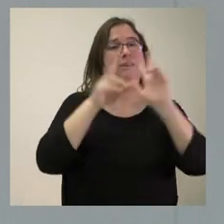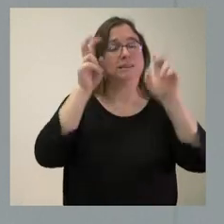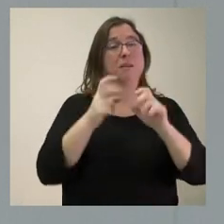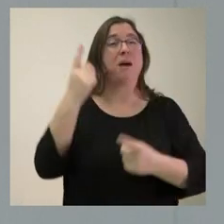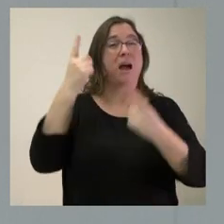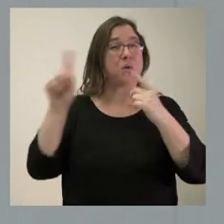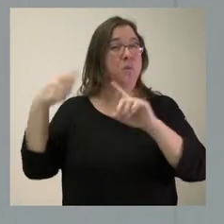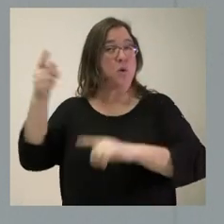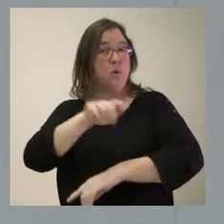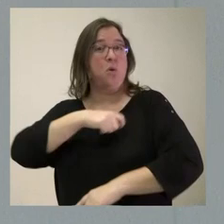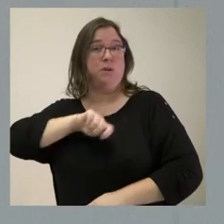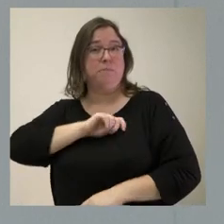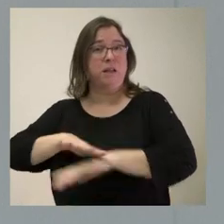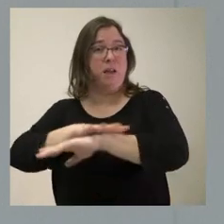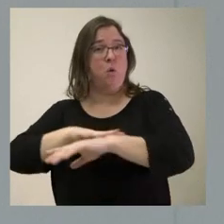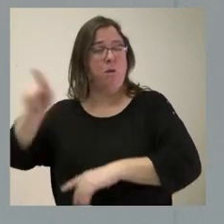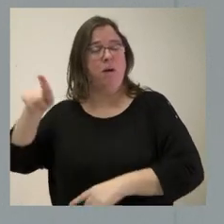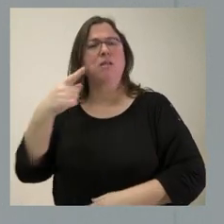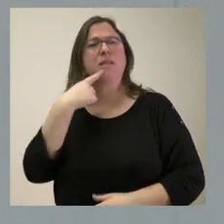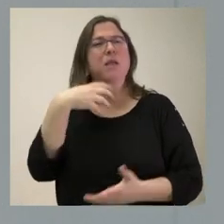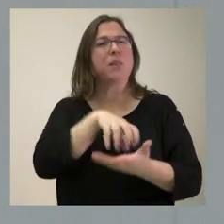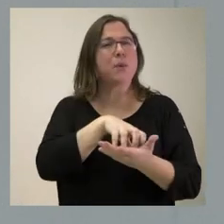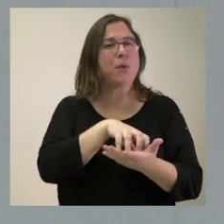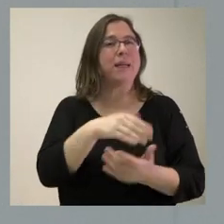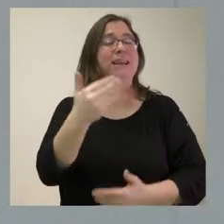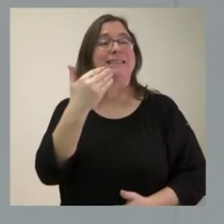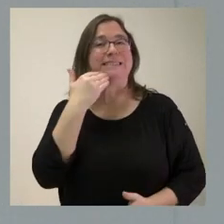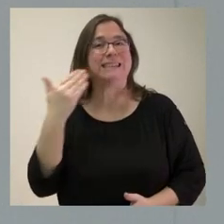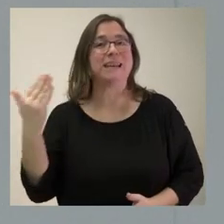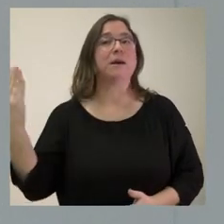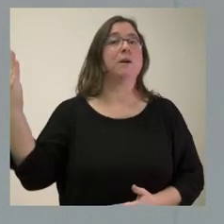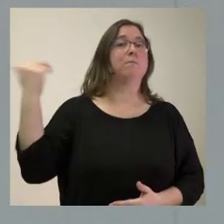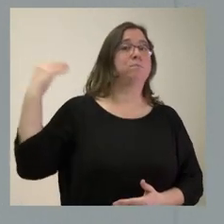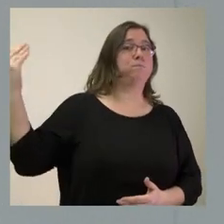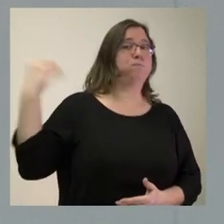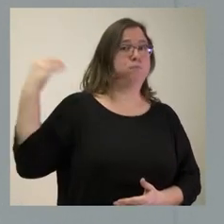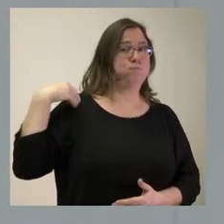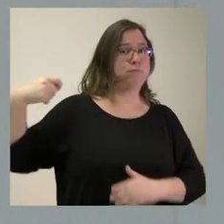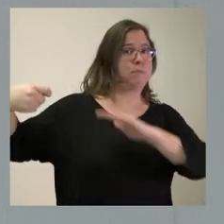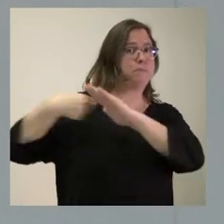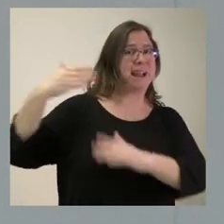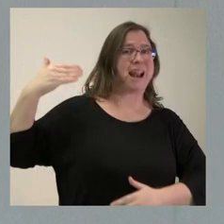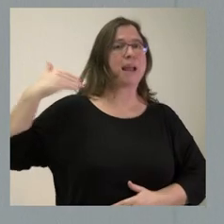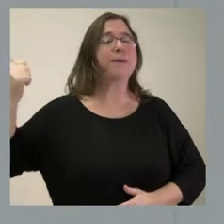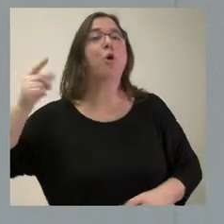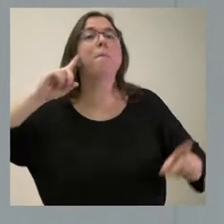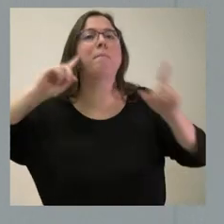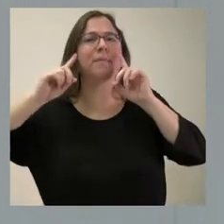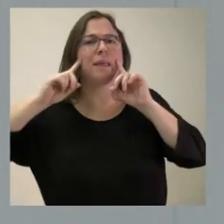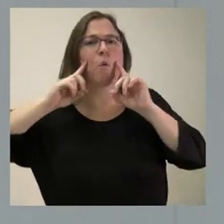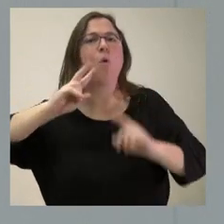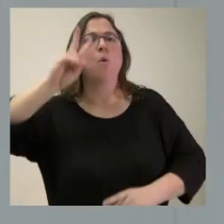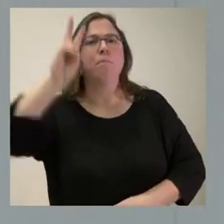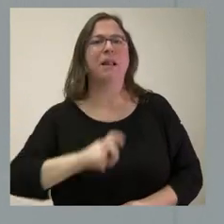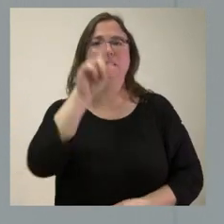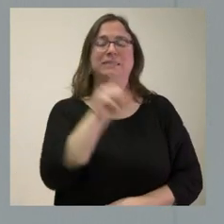que tenían dudas de si un requerimiento preventivo de estas características tenía algún sentido. Yo los debates